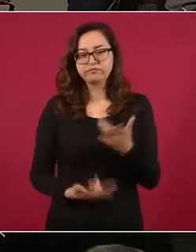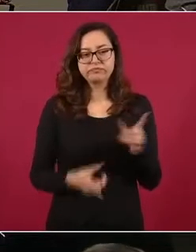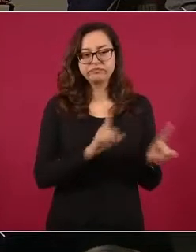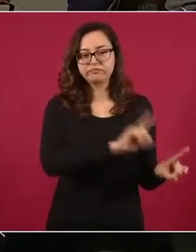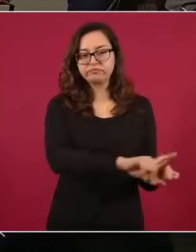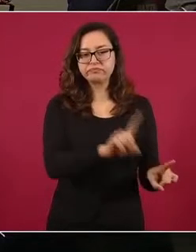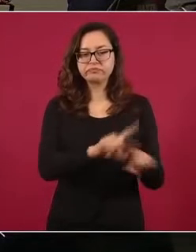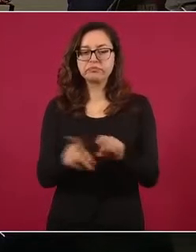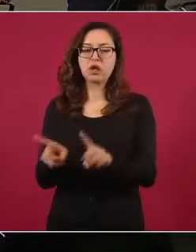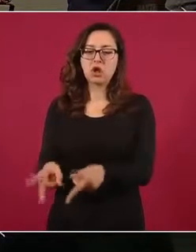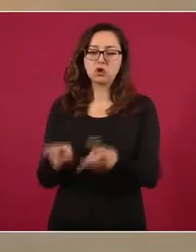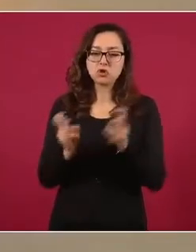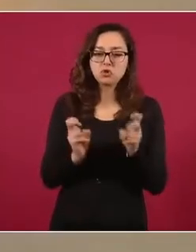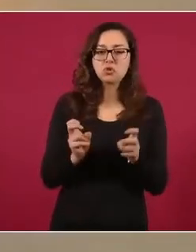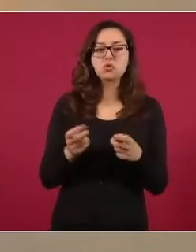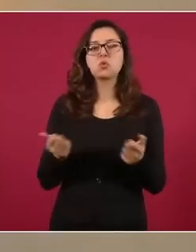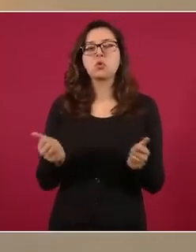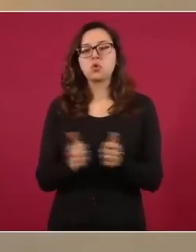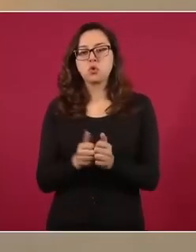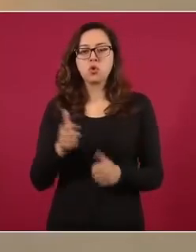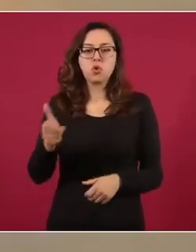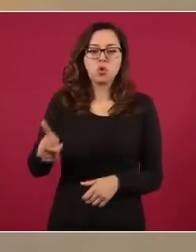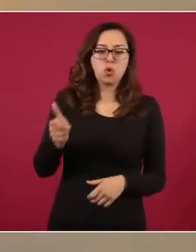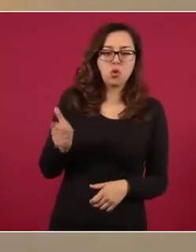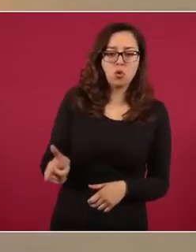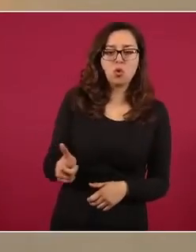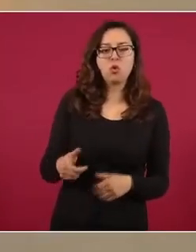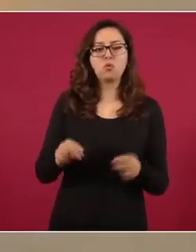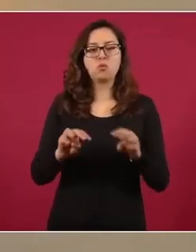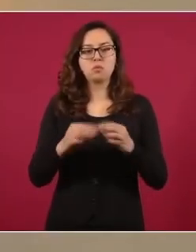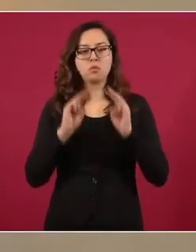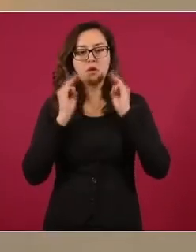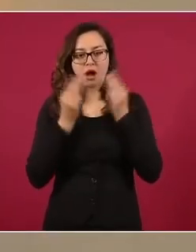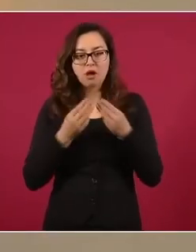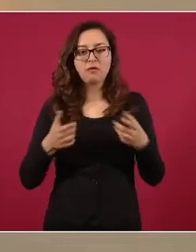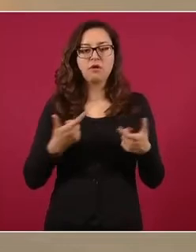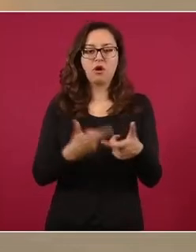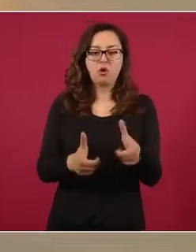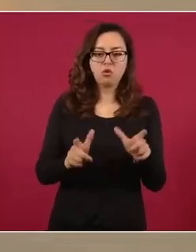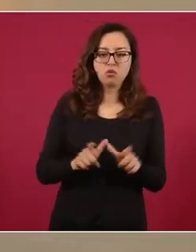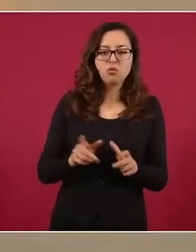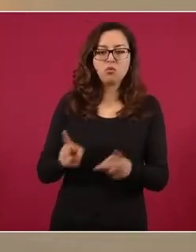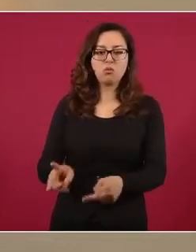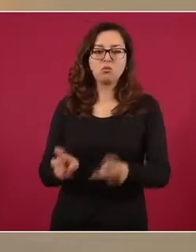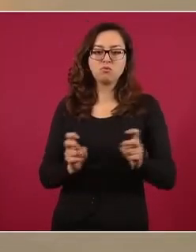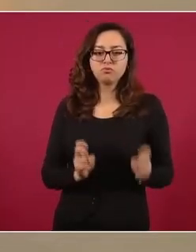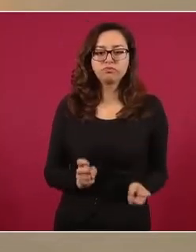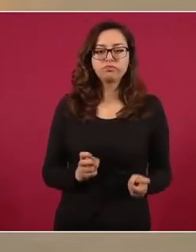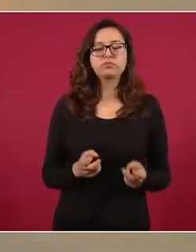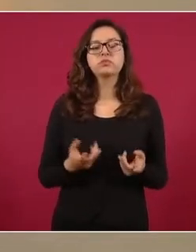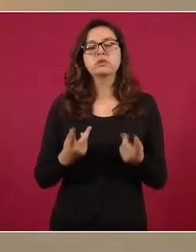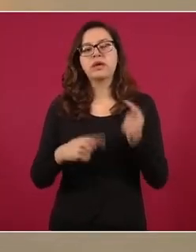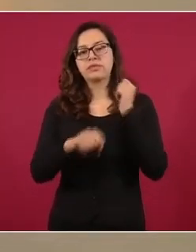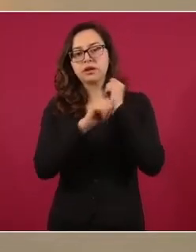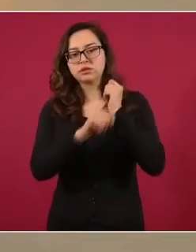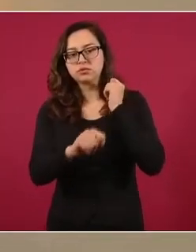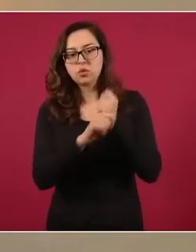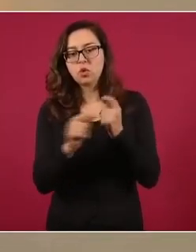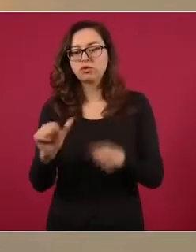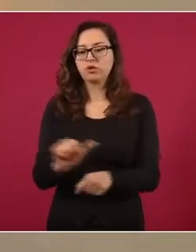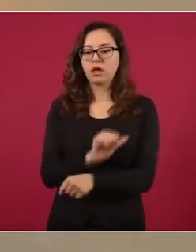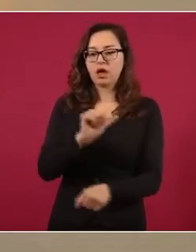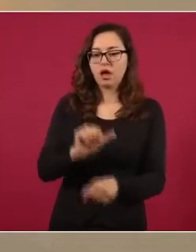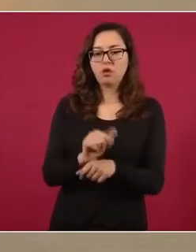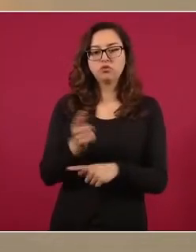agravado, robo en pandilla, robo contra transeúnte, robo vehículo, robo a tiendas departamentales. En